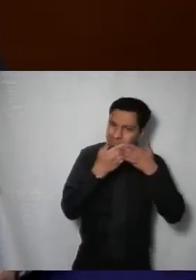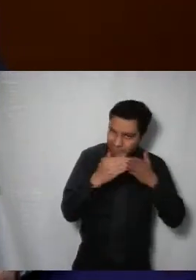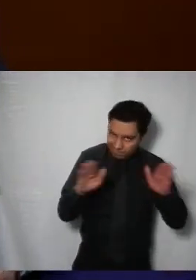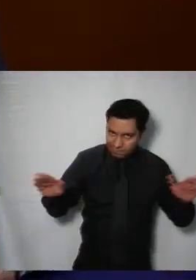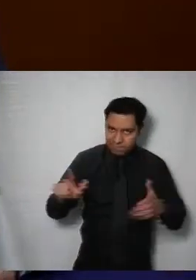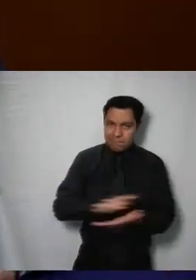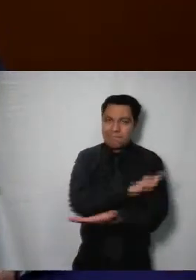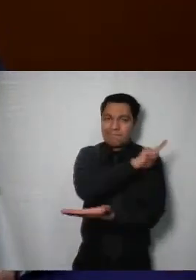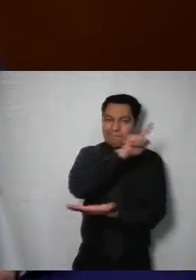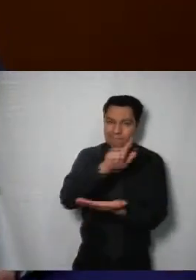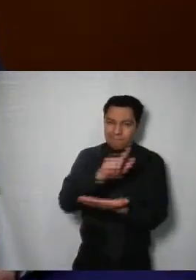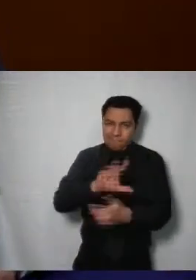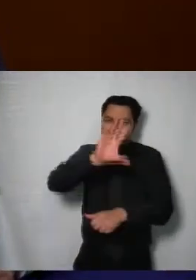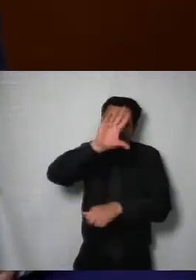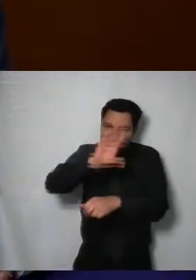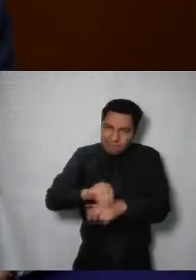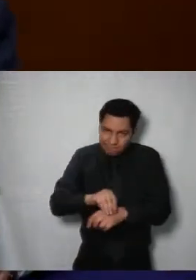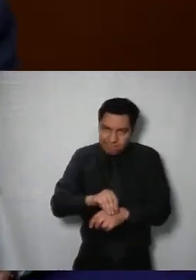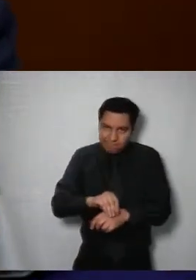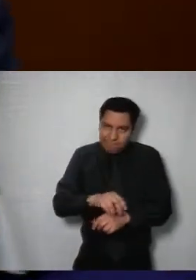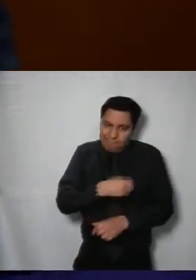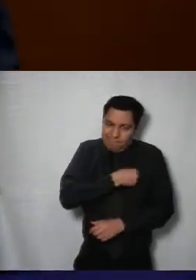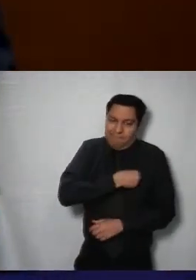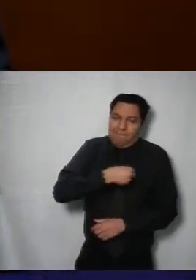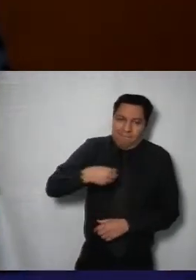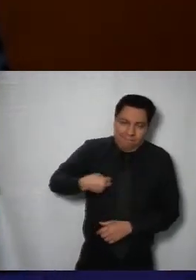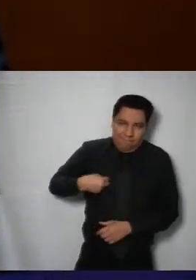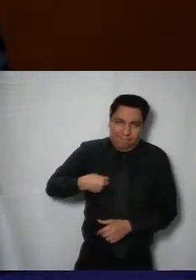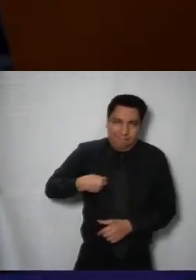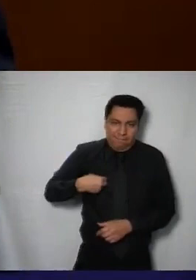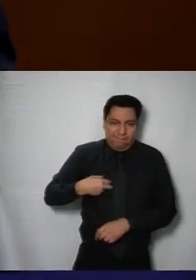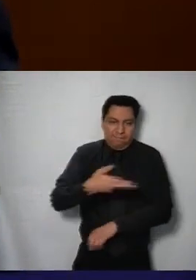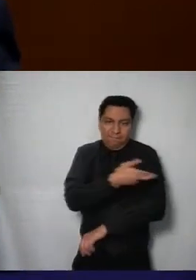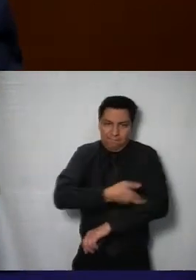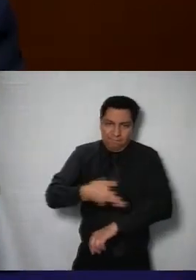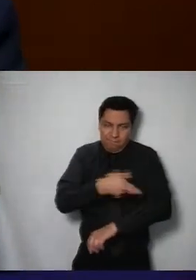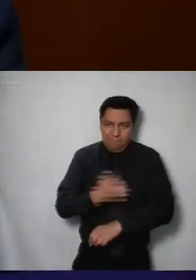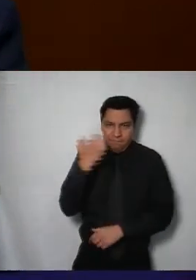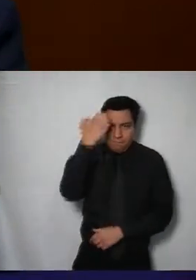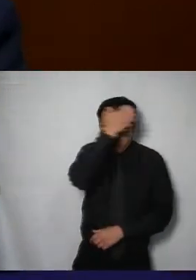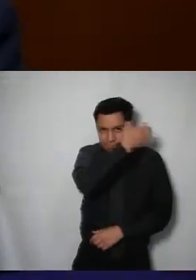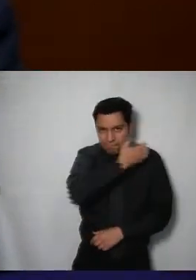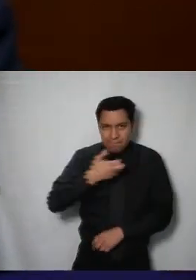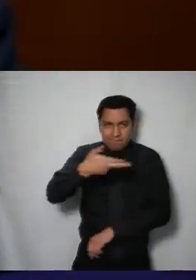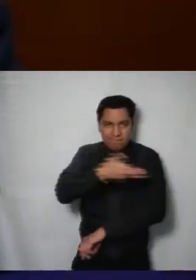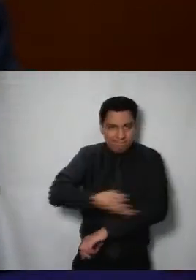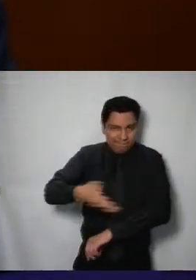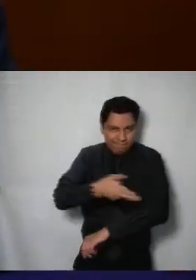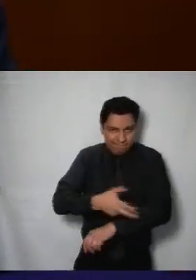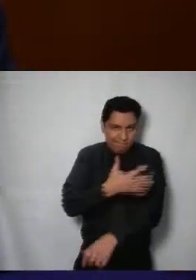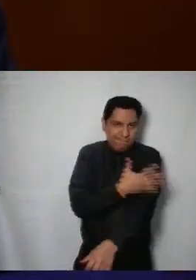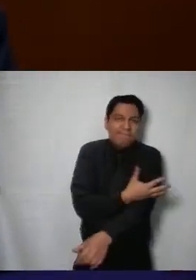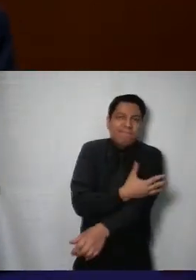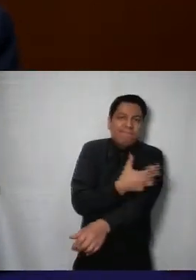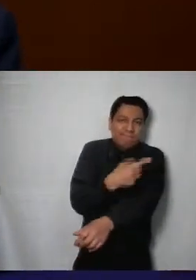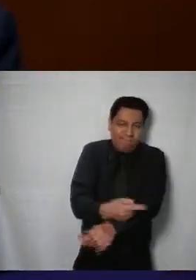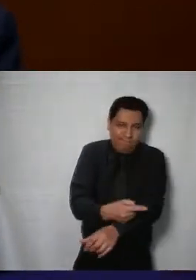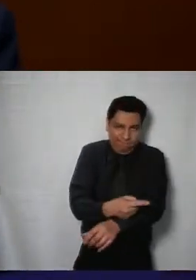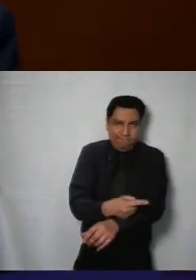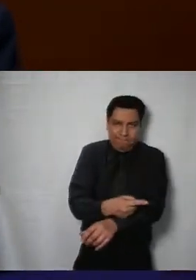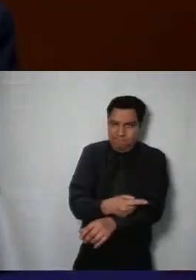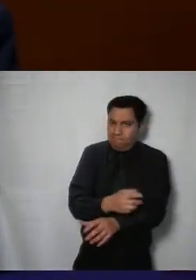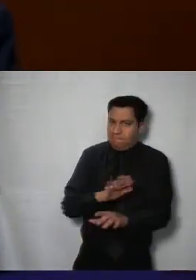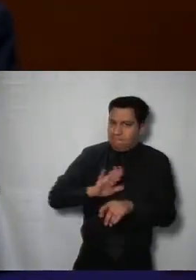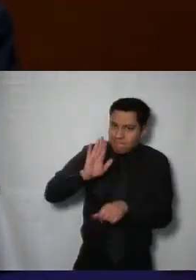en la ley mediante diversas reglas criterios y mecanismos de evaluación de las políticas de transparencia